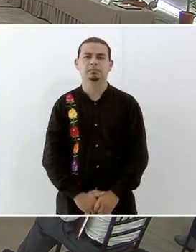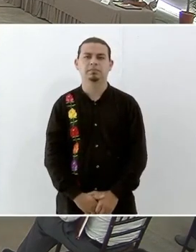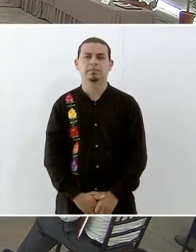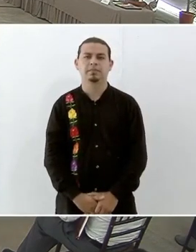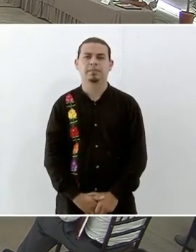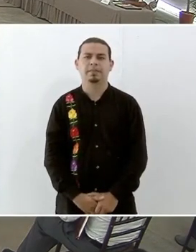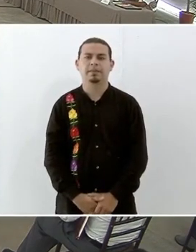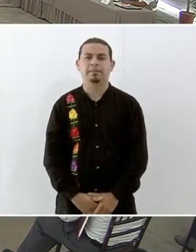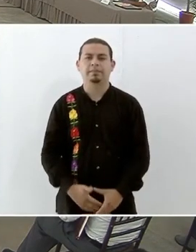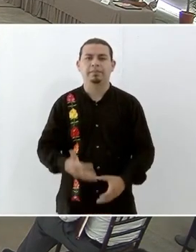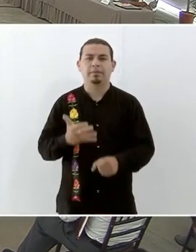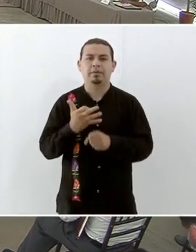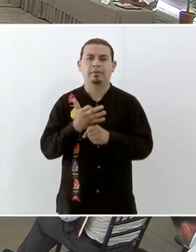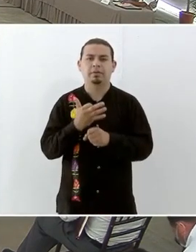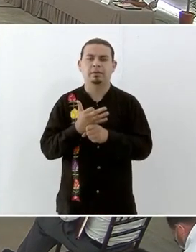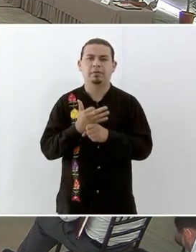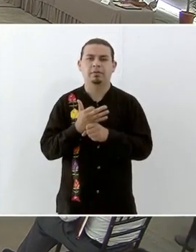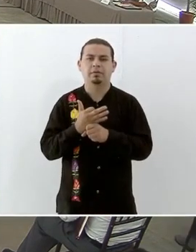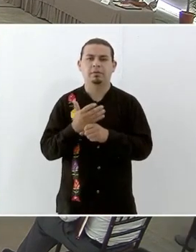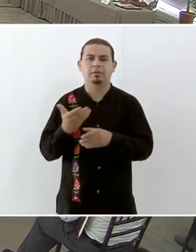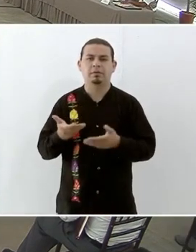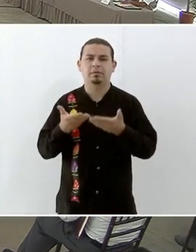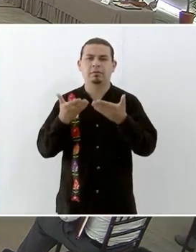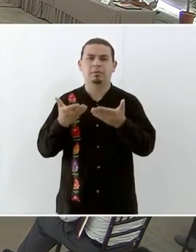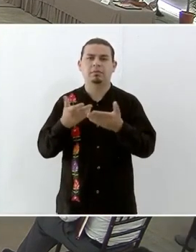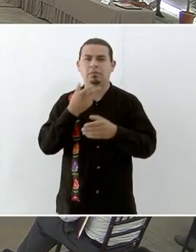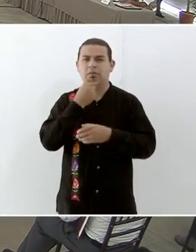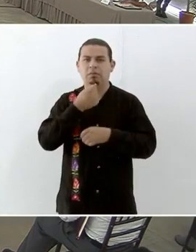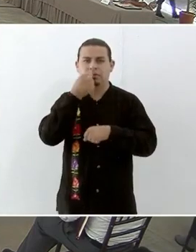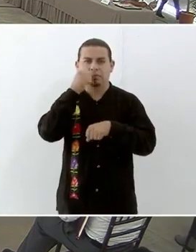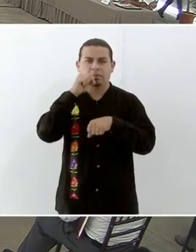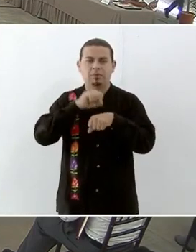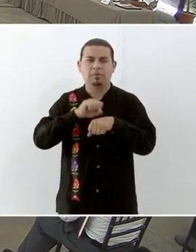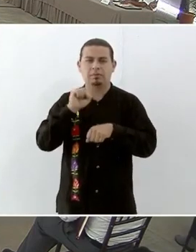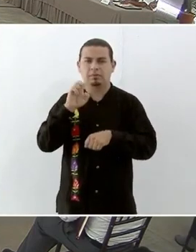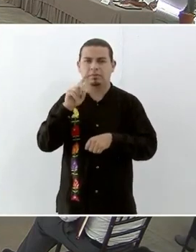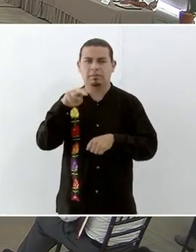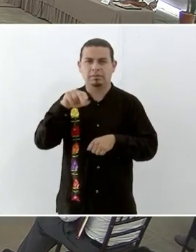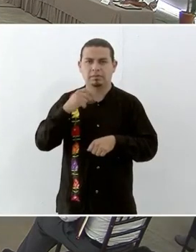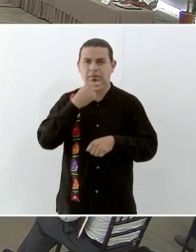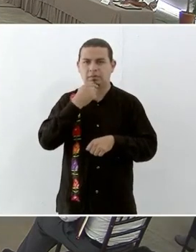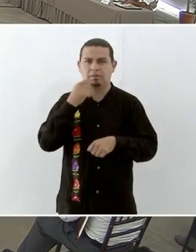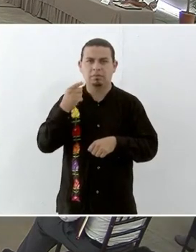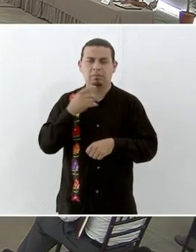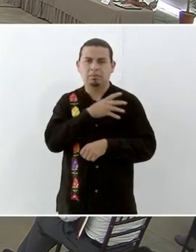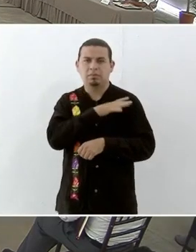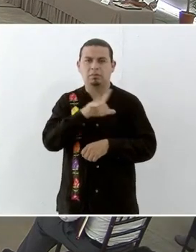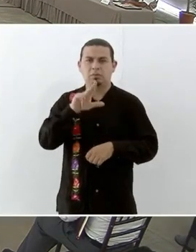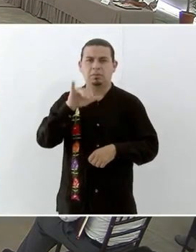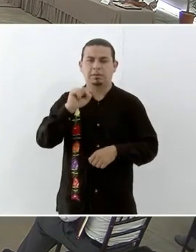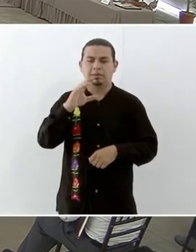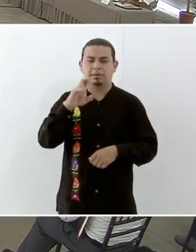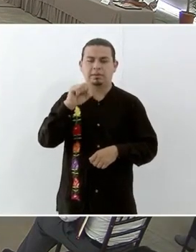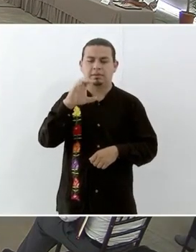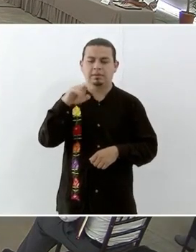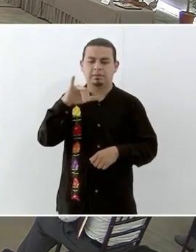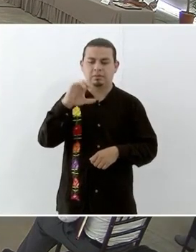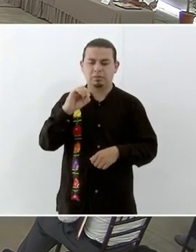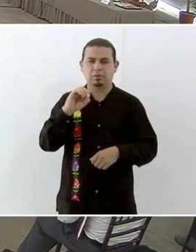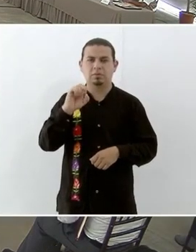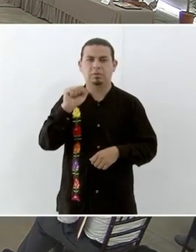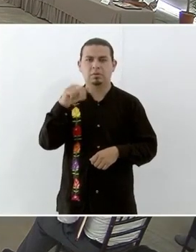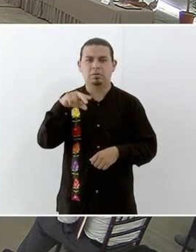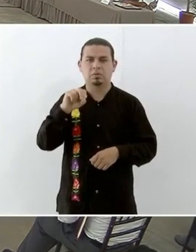A continuación hace uso de la palabra el secretario de la Defensa Nacional, General Luis Cresencio Sandoval González.